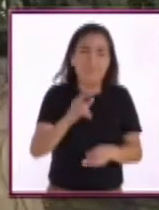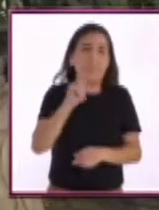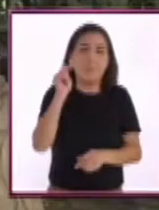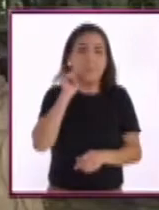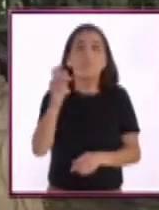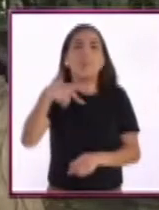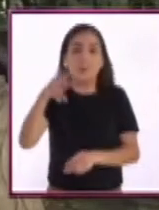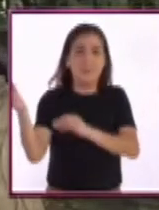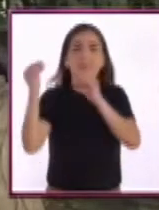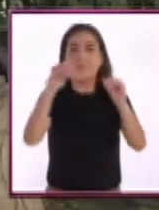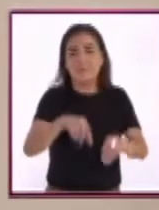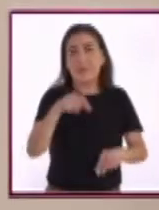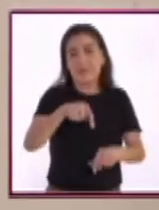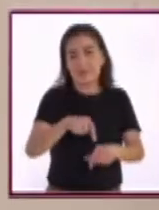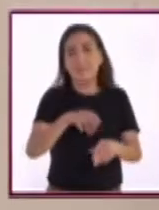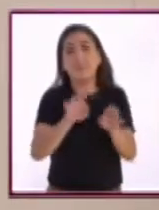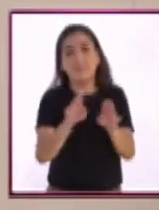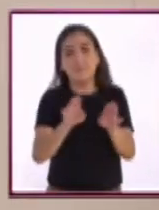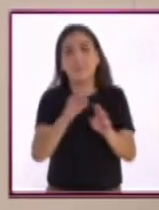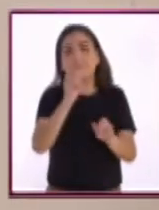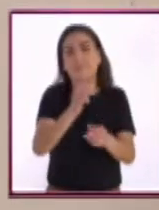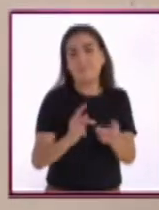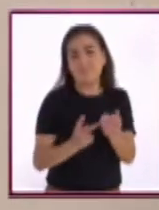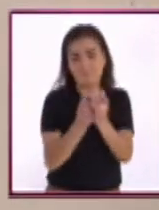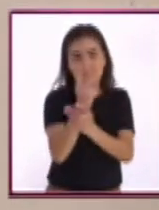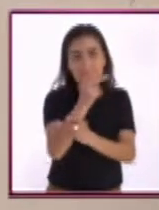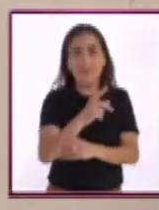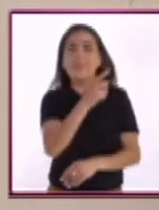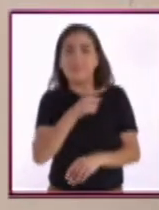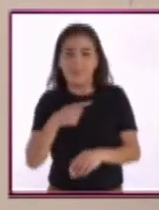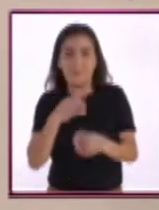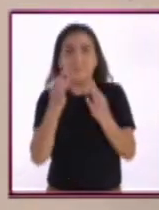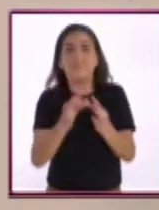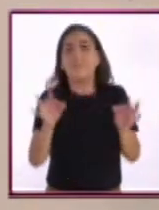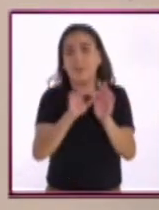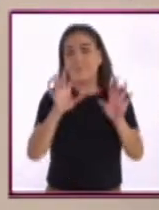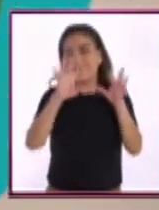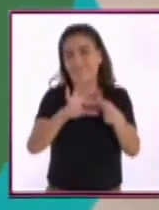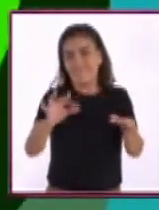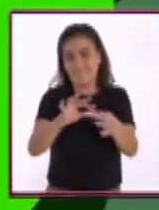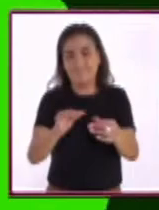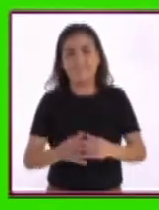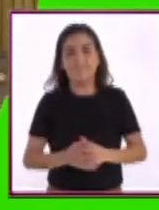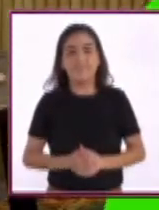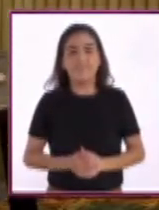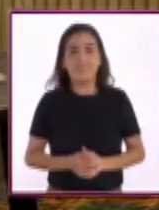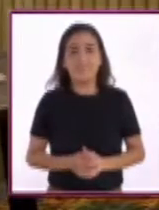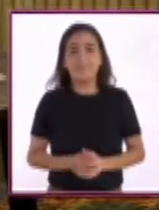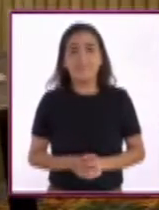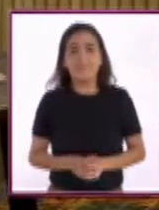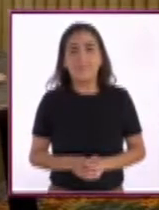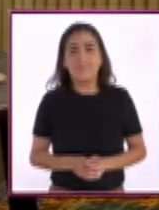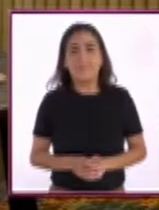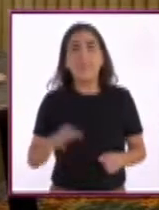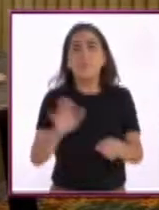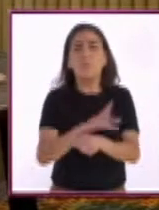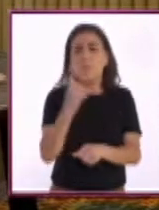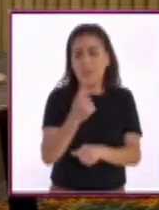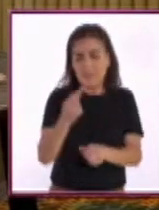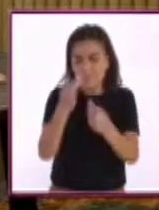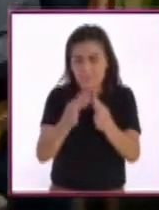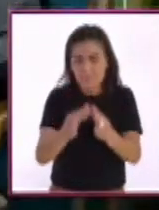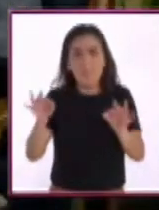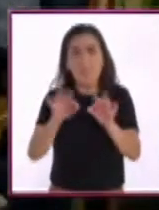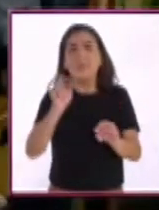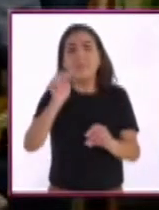no es nativo mexicano, se cultiva en México. Y es algo que nos parece importante destacar. ¿Por qué son tan